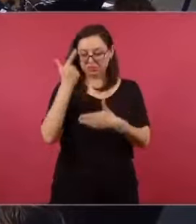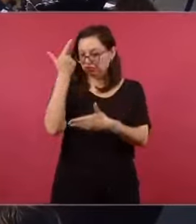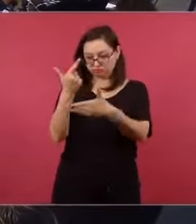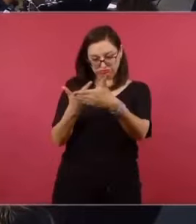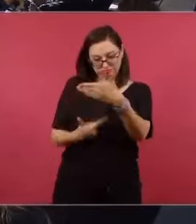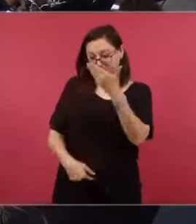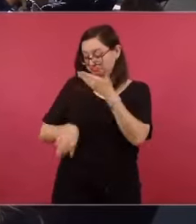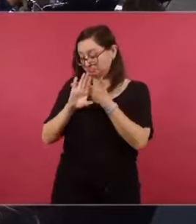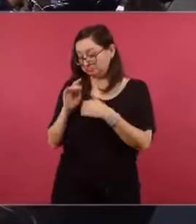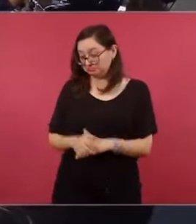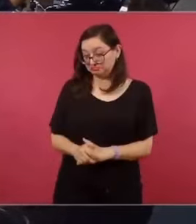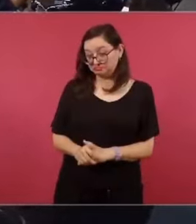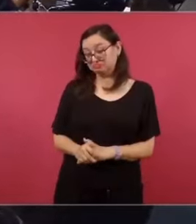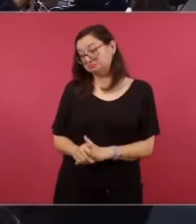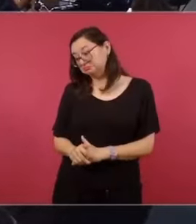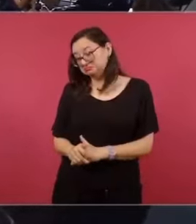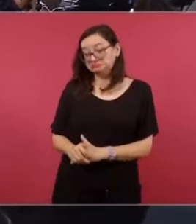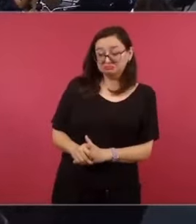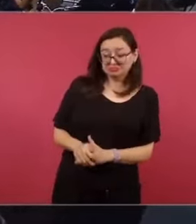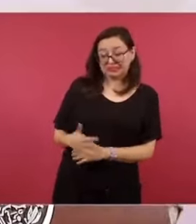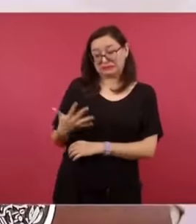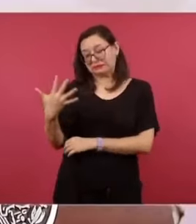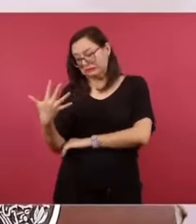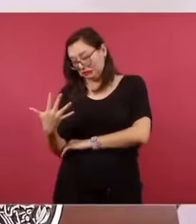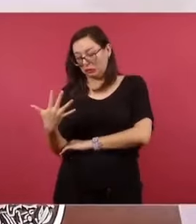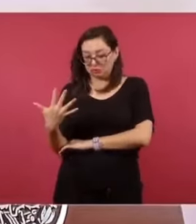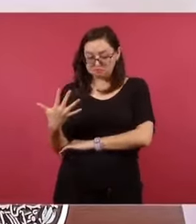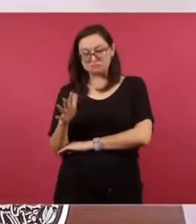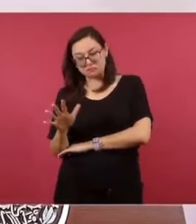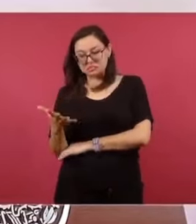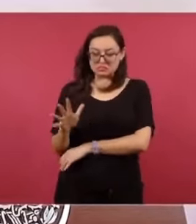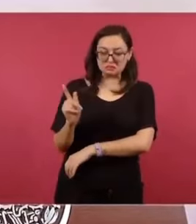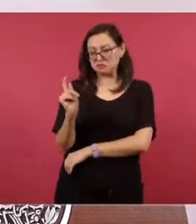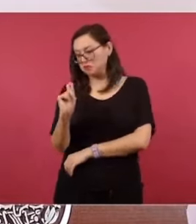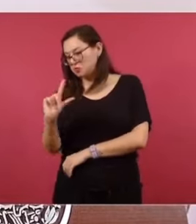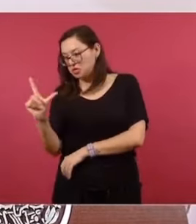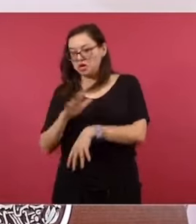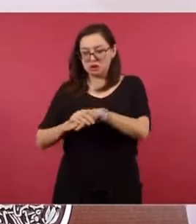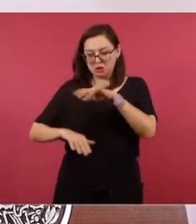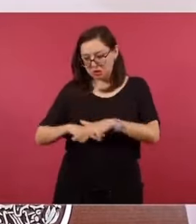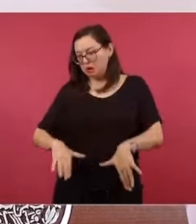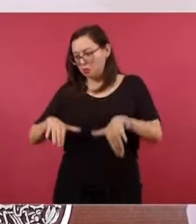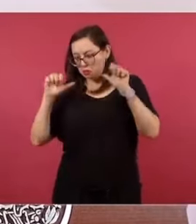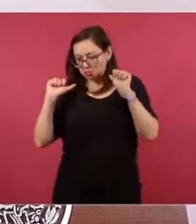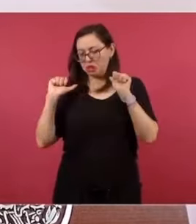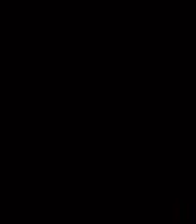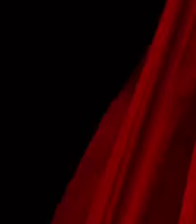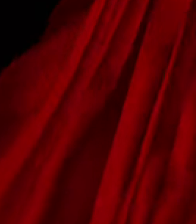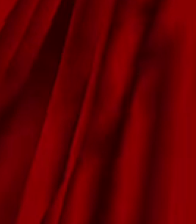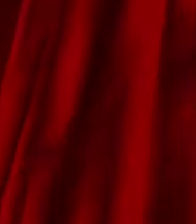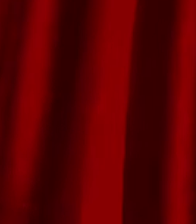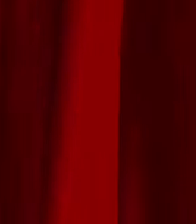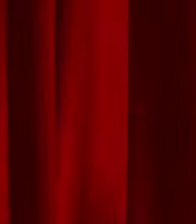profesionales, neutrales, objetivos, es mucho.